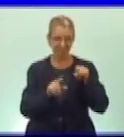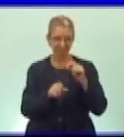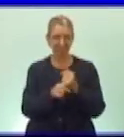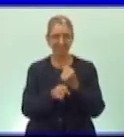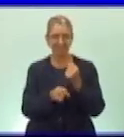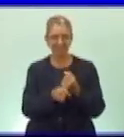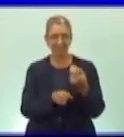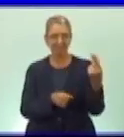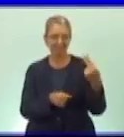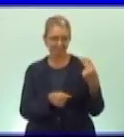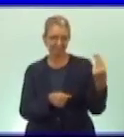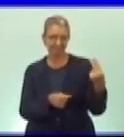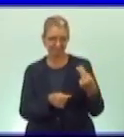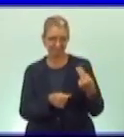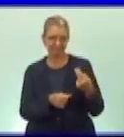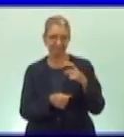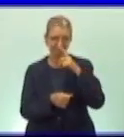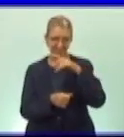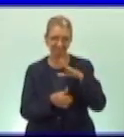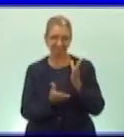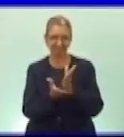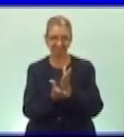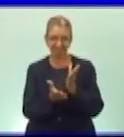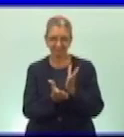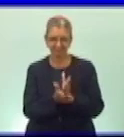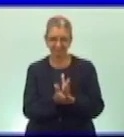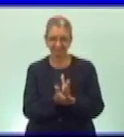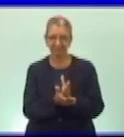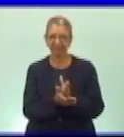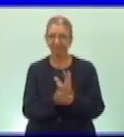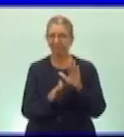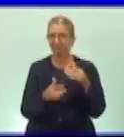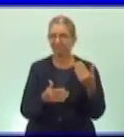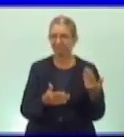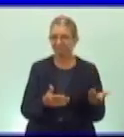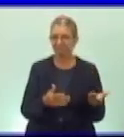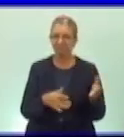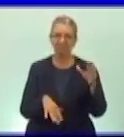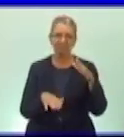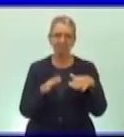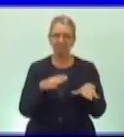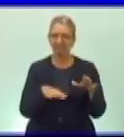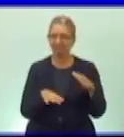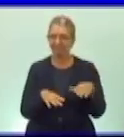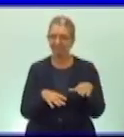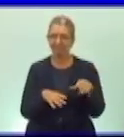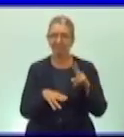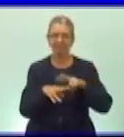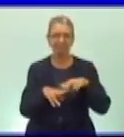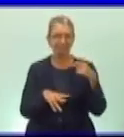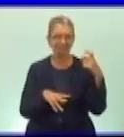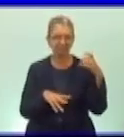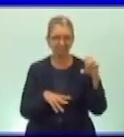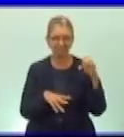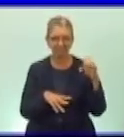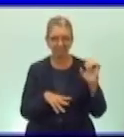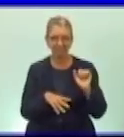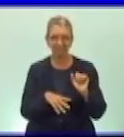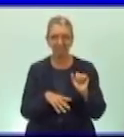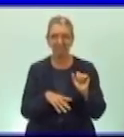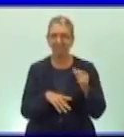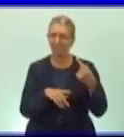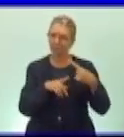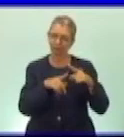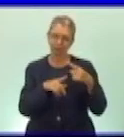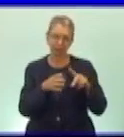enviados por niños de las escuelas de Bahía de Playa también tenemos trabajos de niños de Caibarien